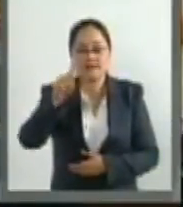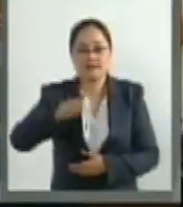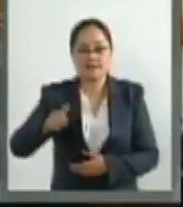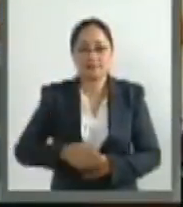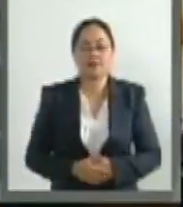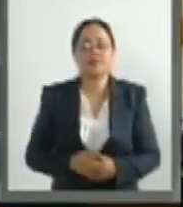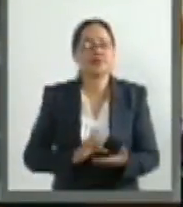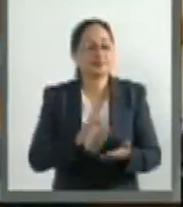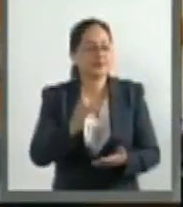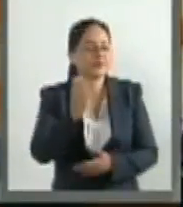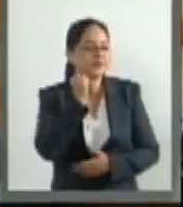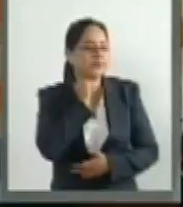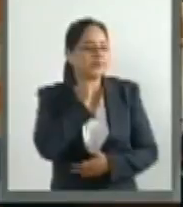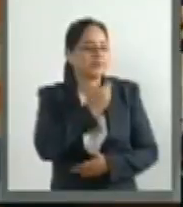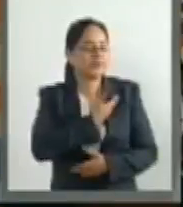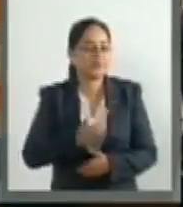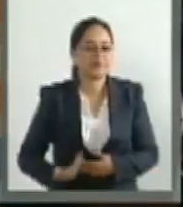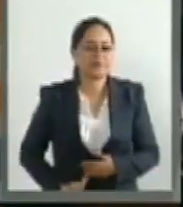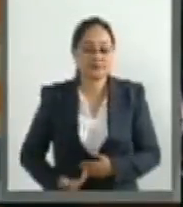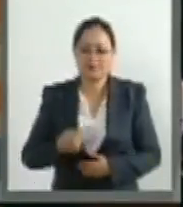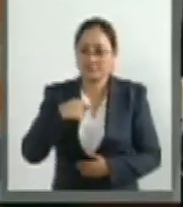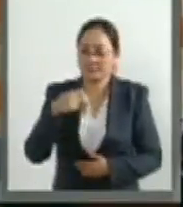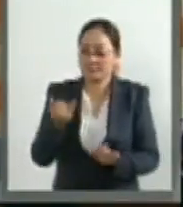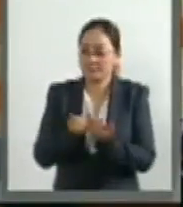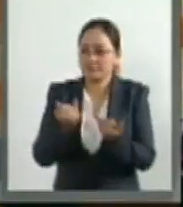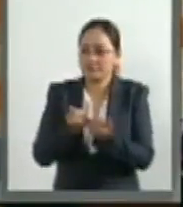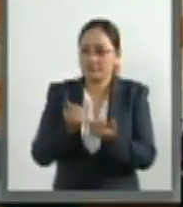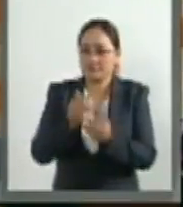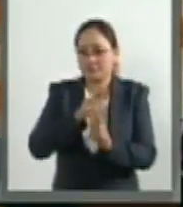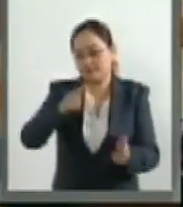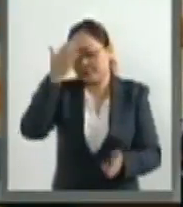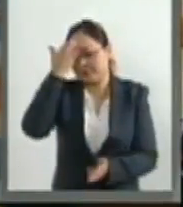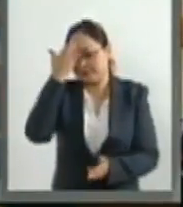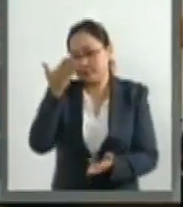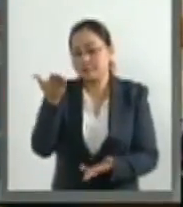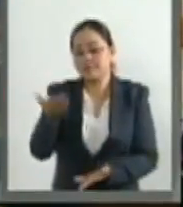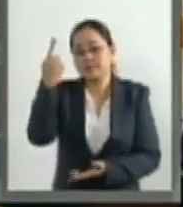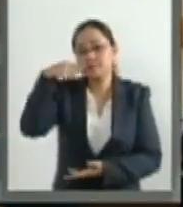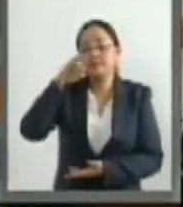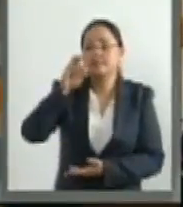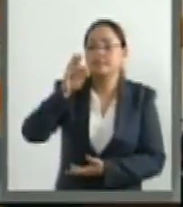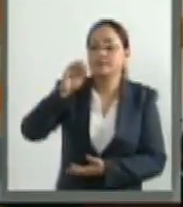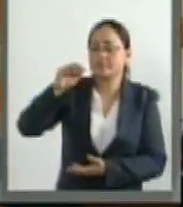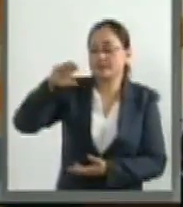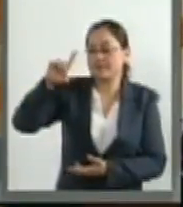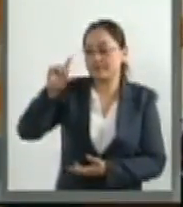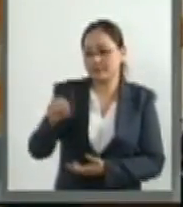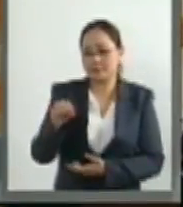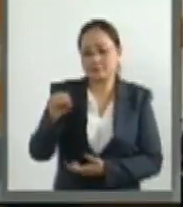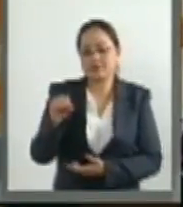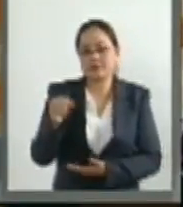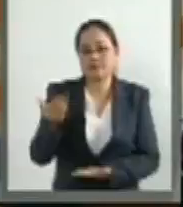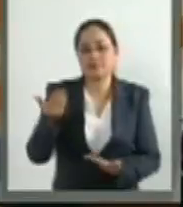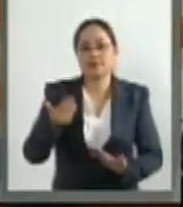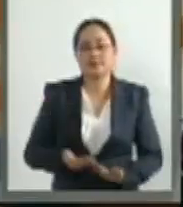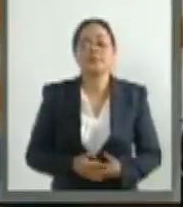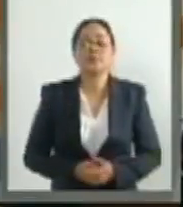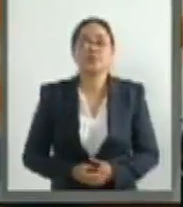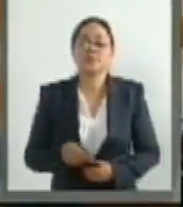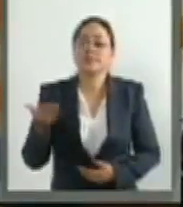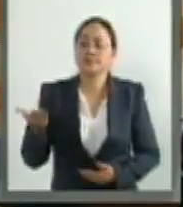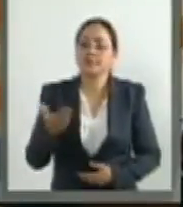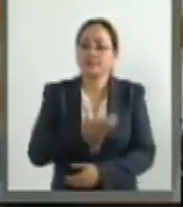Gracias, senador presidente. Pues me sumo al reconocimiento que hacemos a Fernando. Primero, porque como